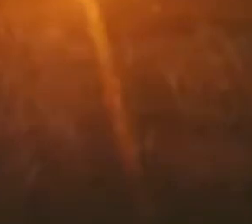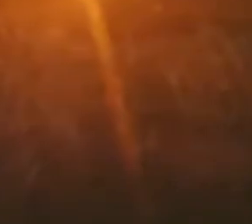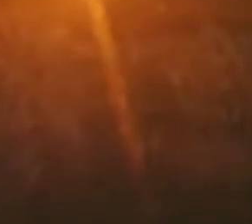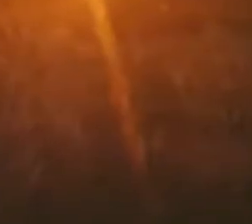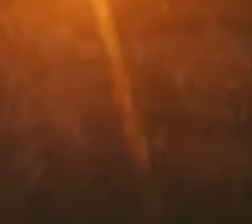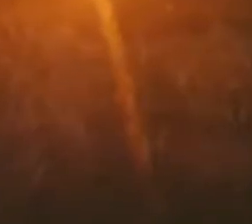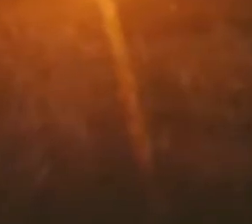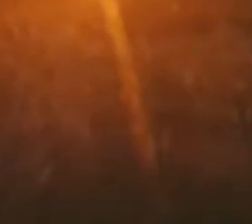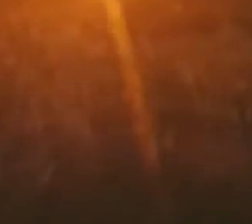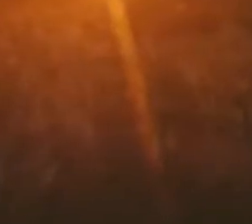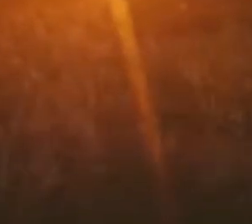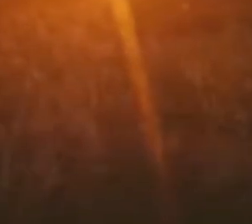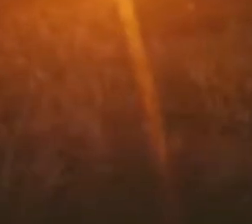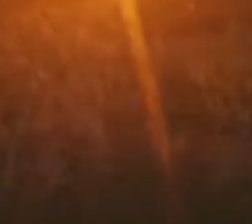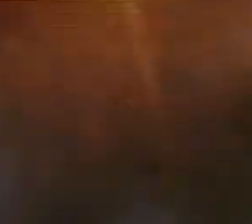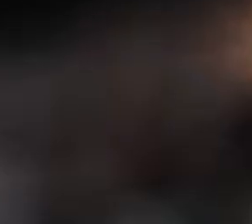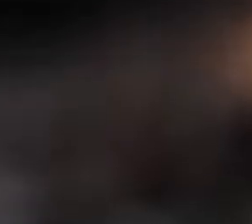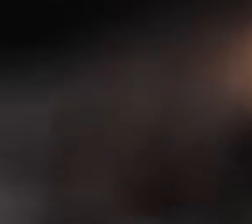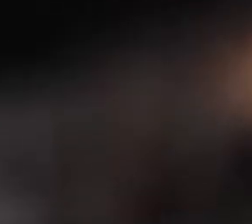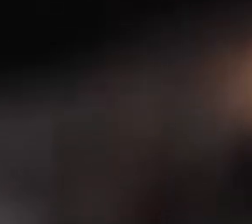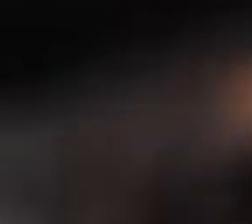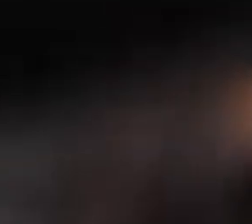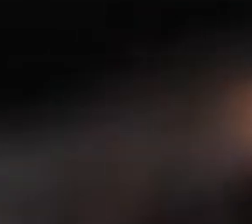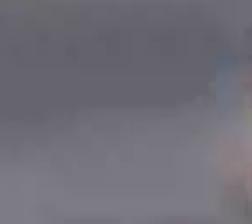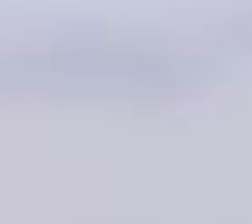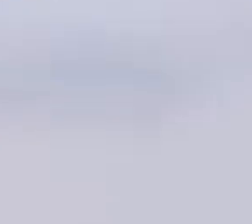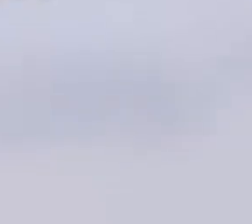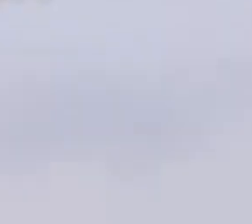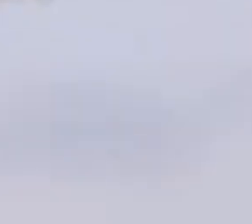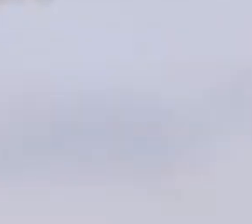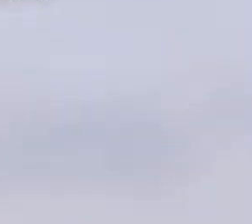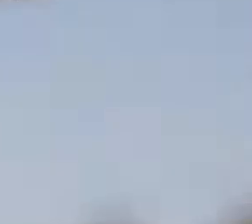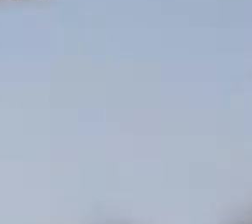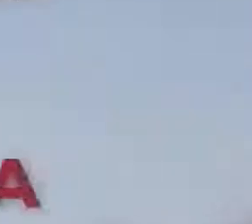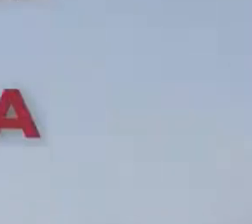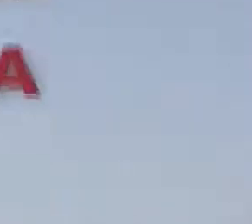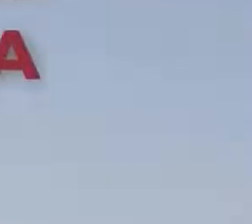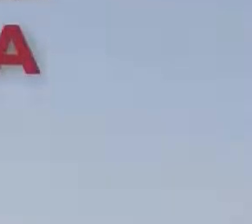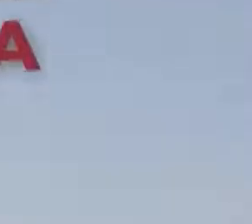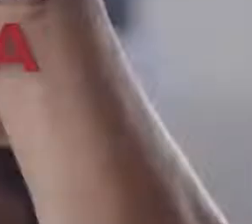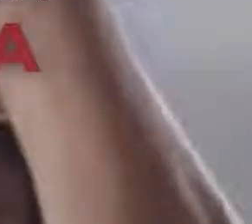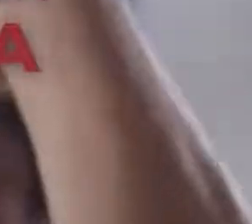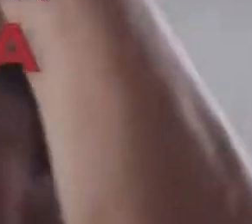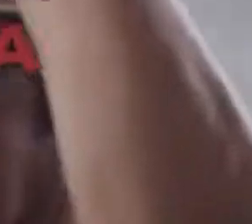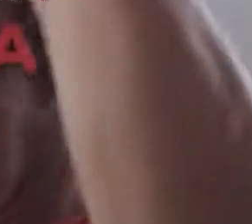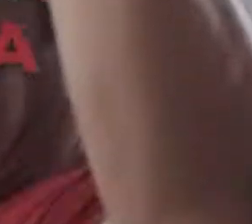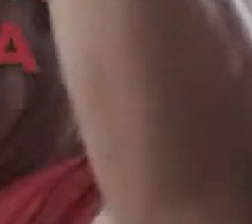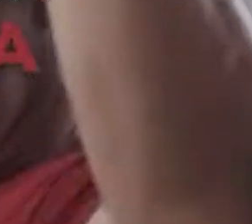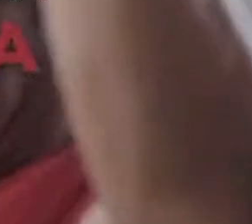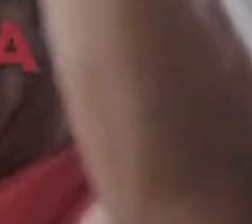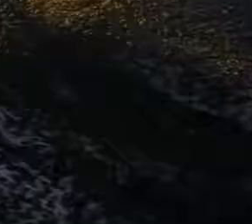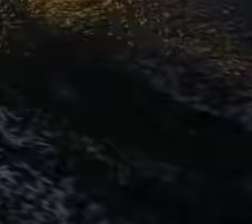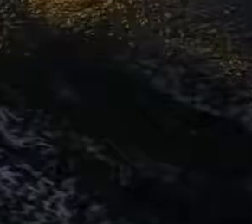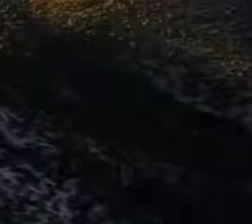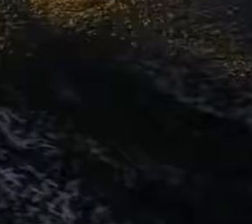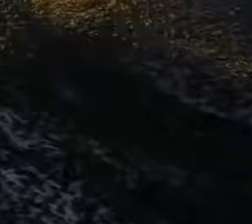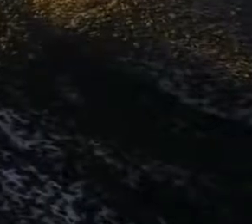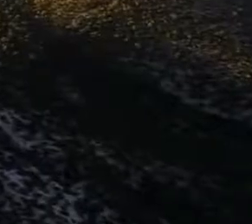fundaremos juntos una cultura participativa y democrática